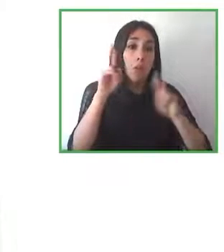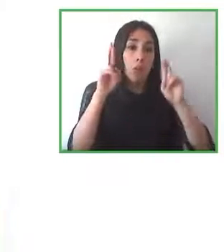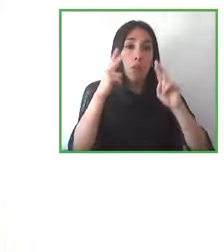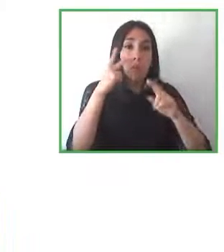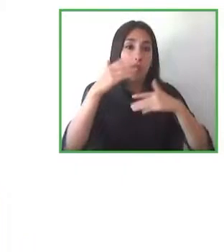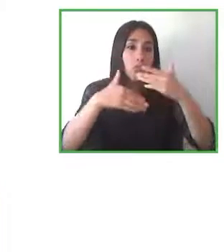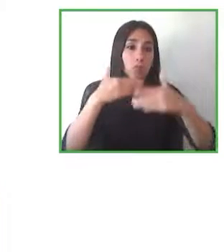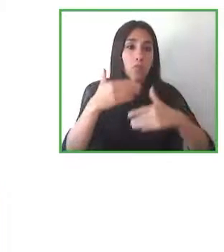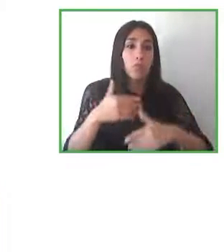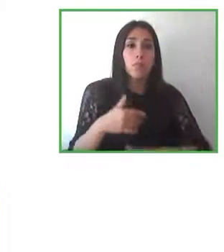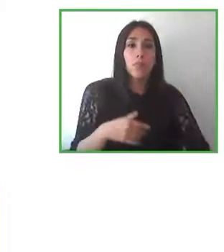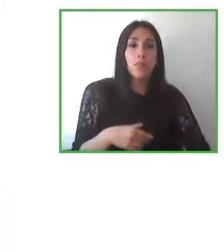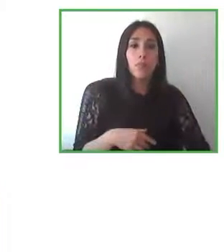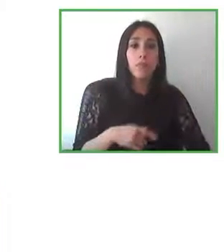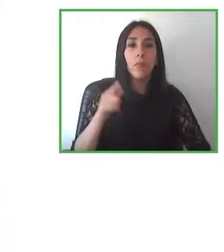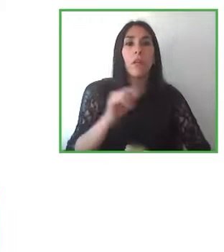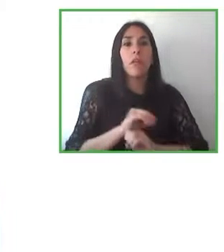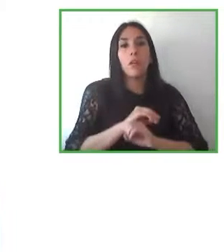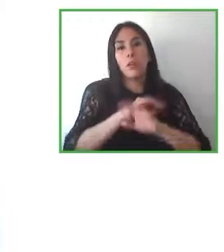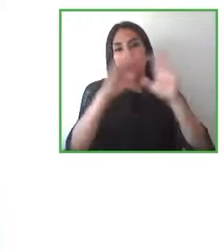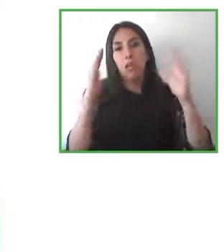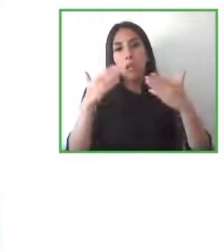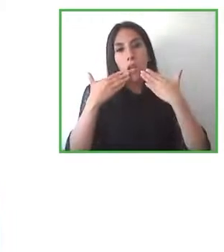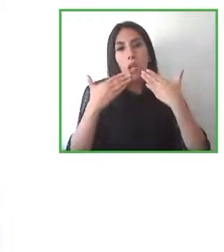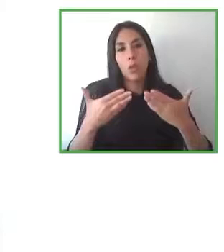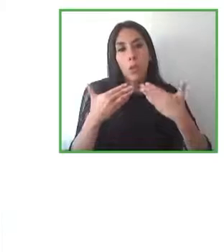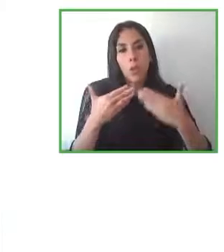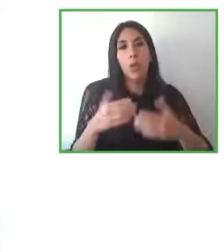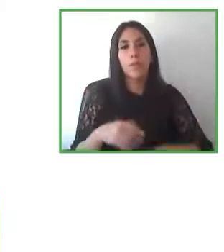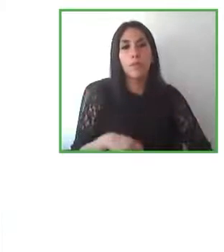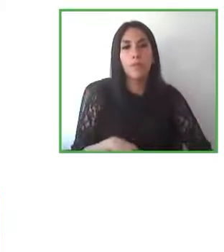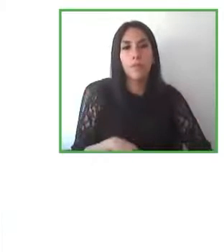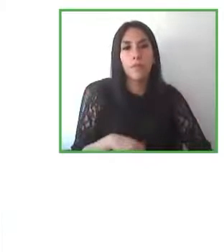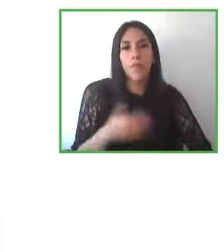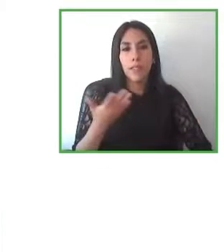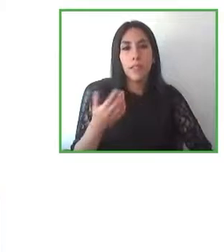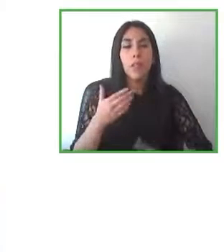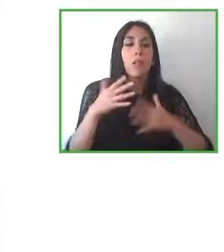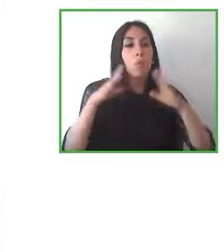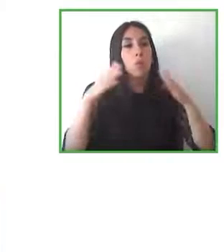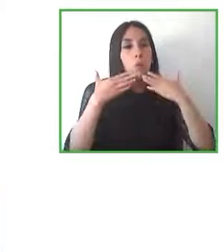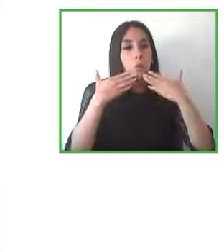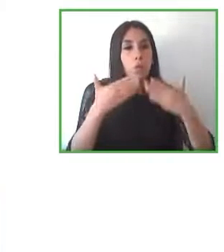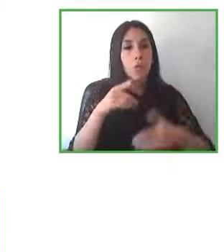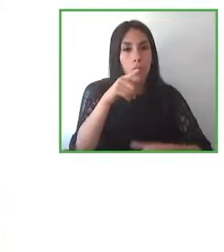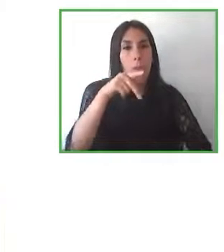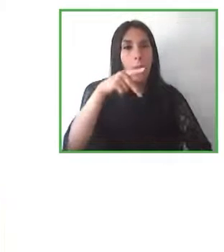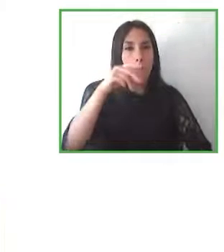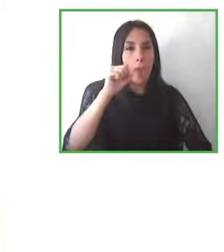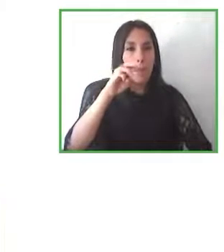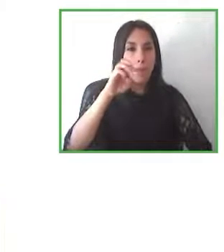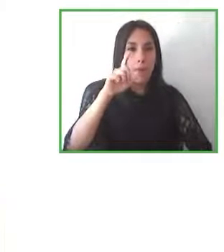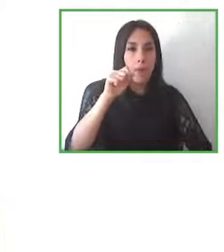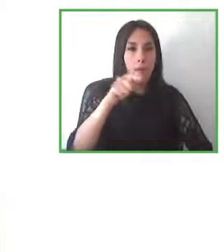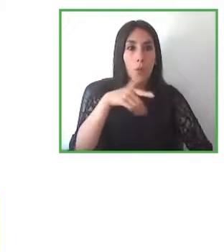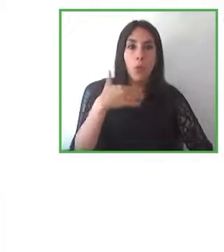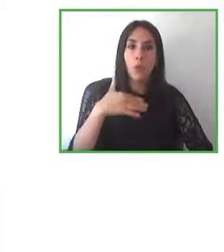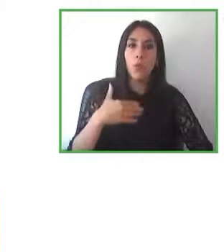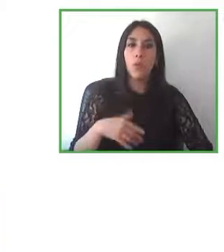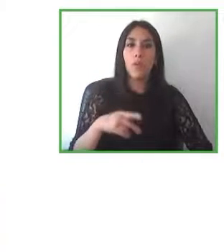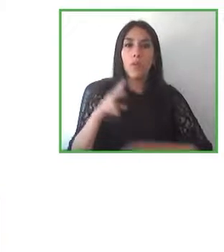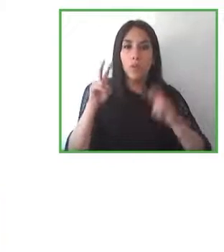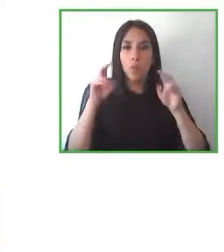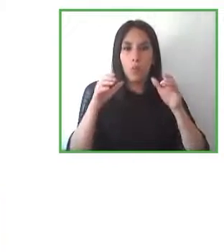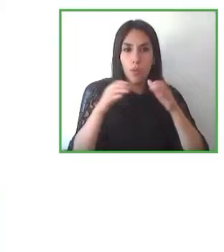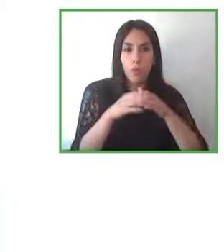muchas gracias Pamela ya saben ahí el dato la página de Corporación Ciudad Accesible poder bajar si